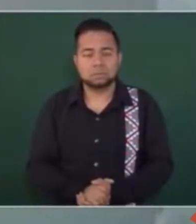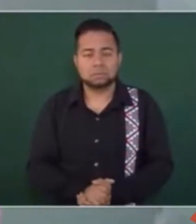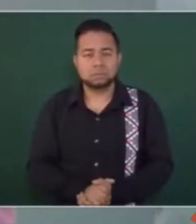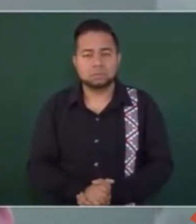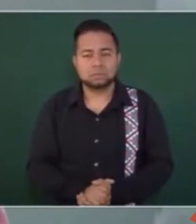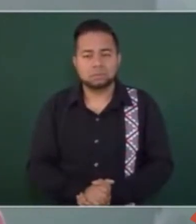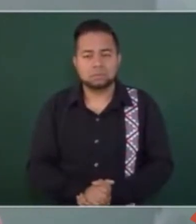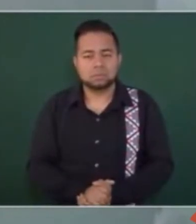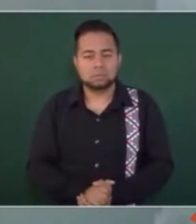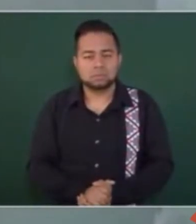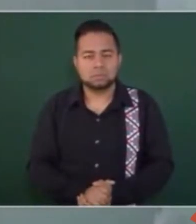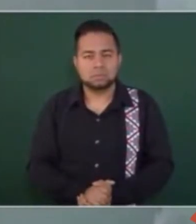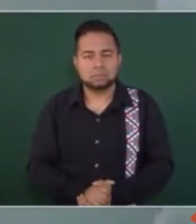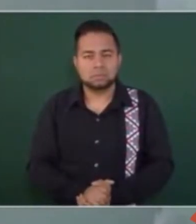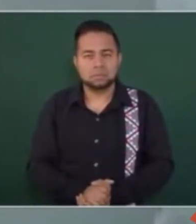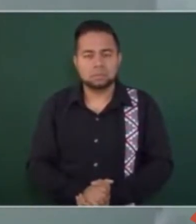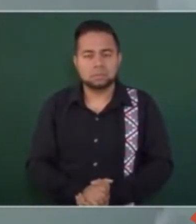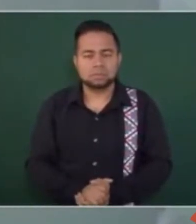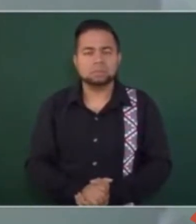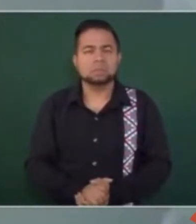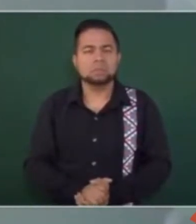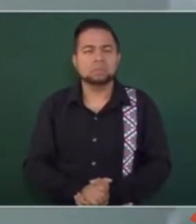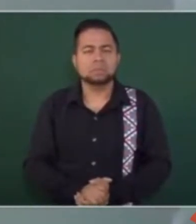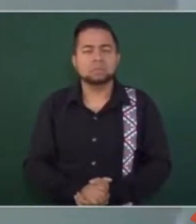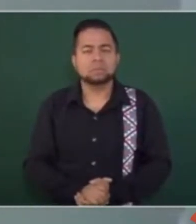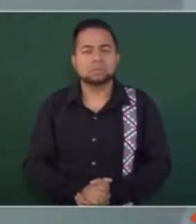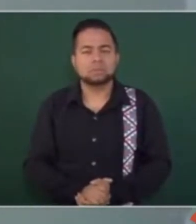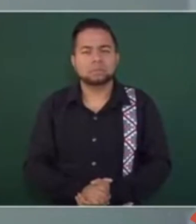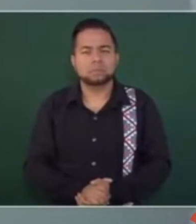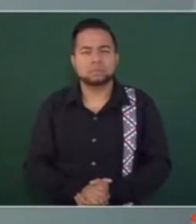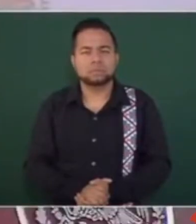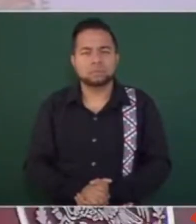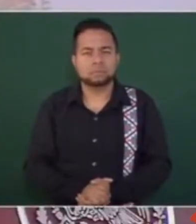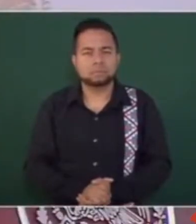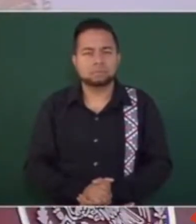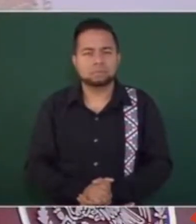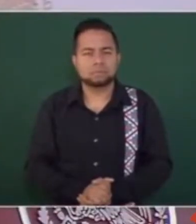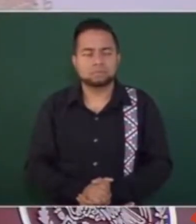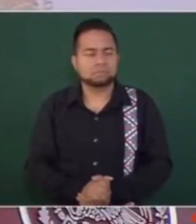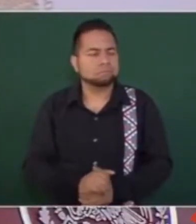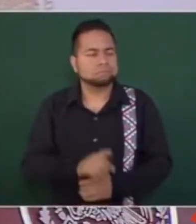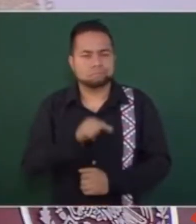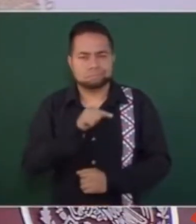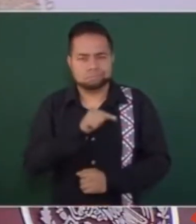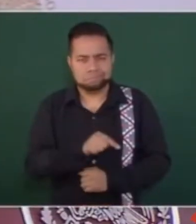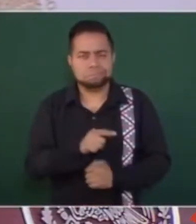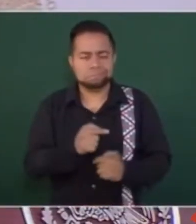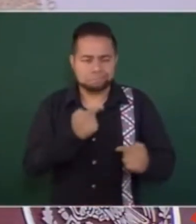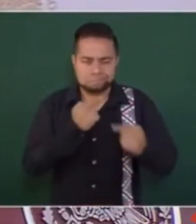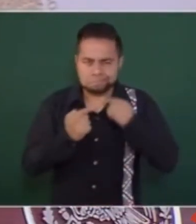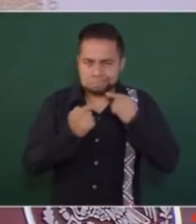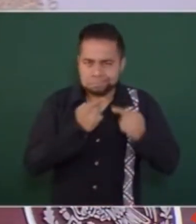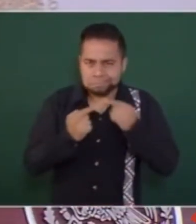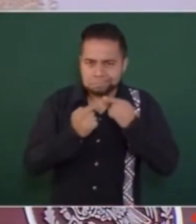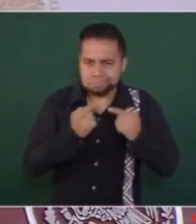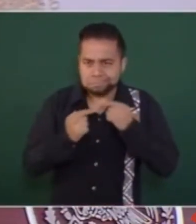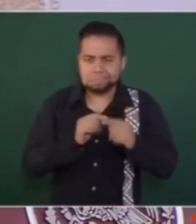el abrir más lo que ya ellos están